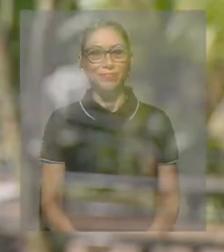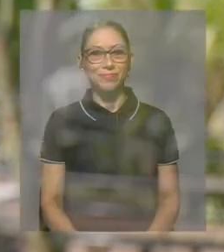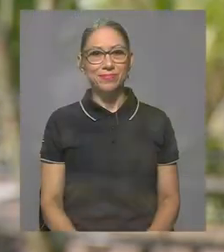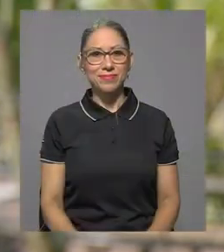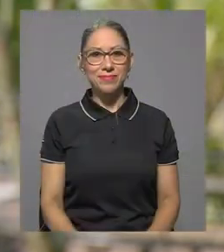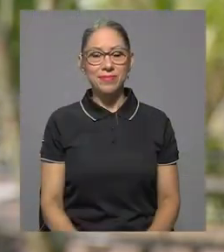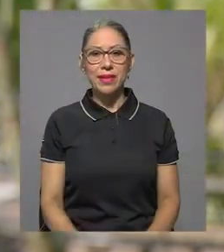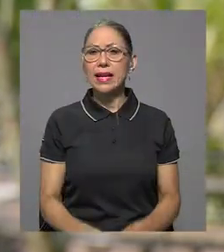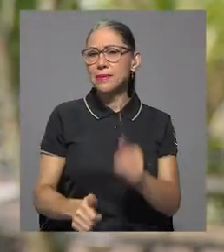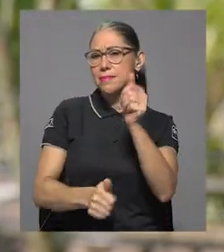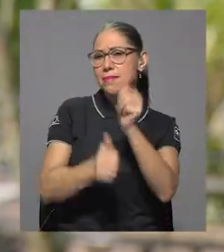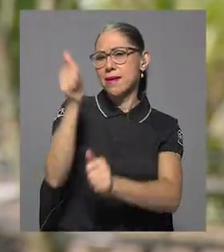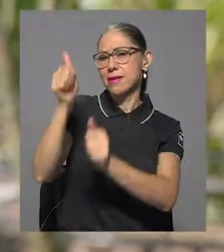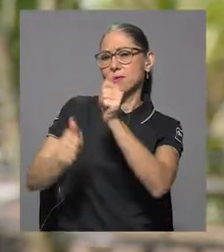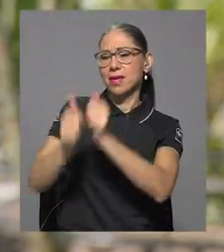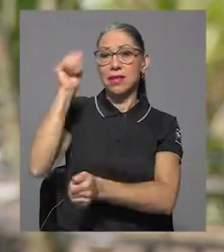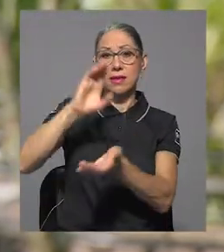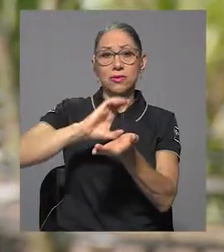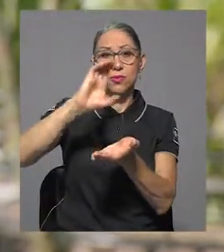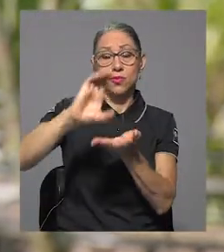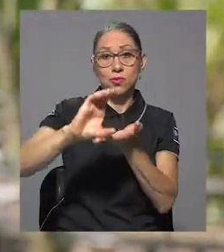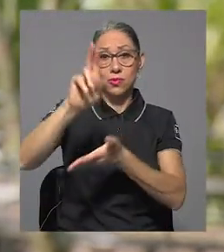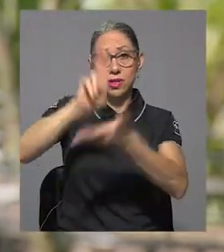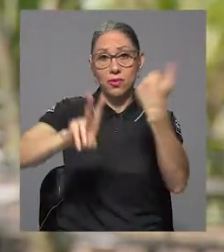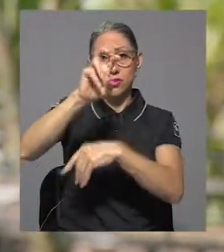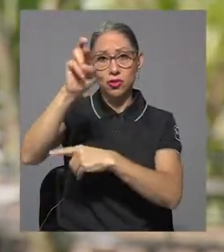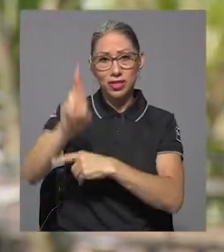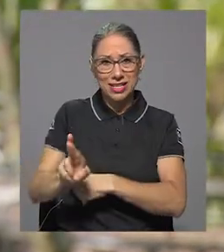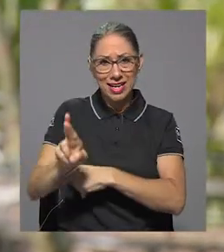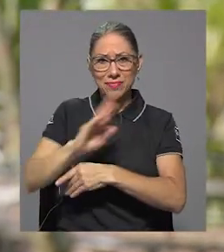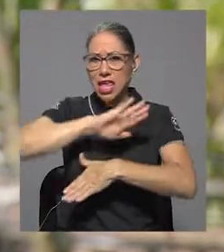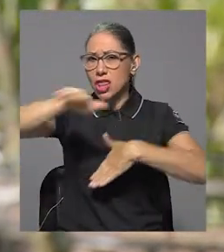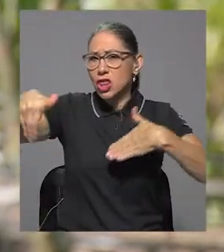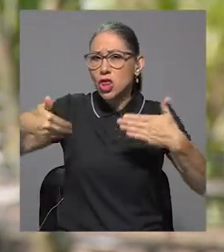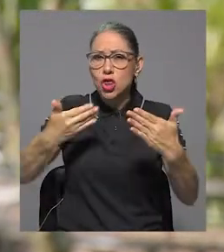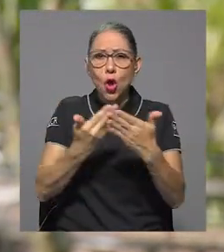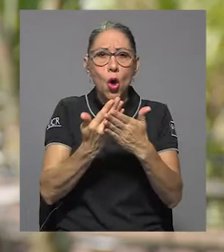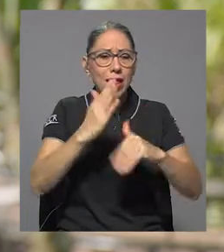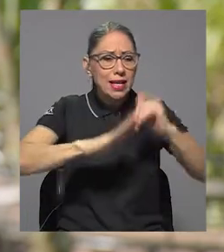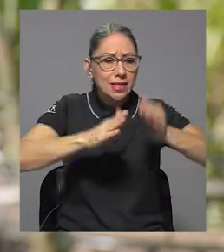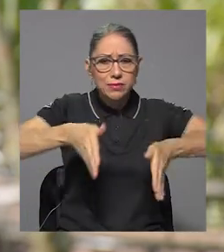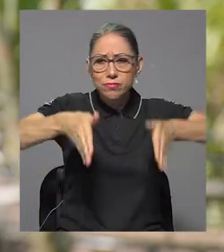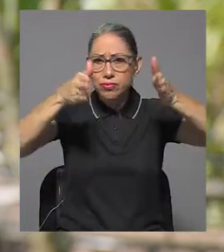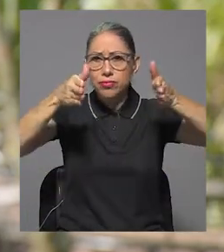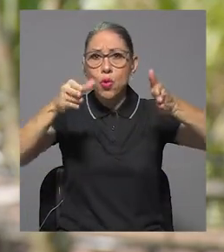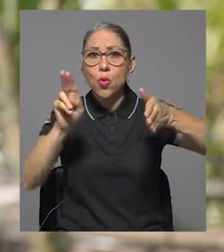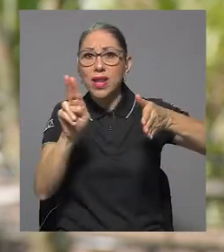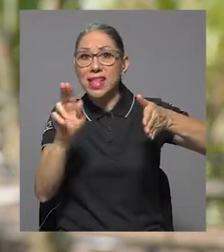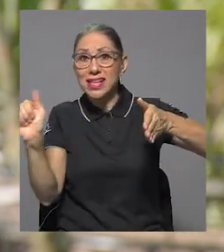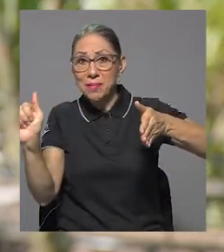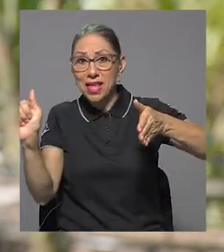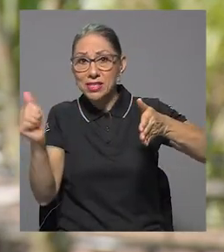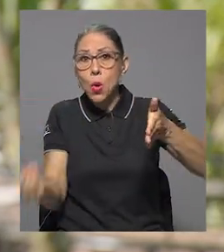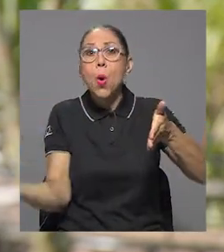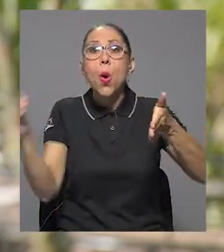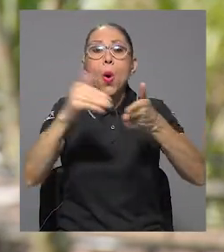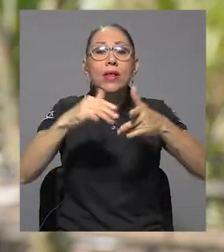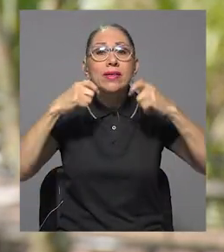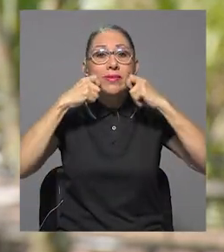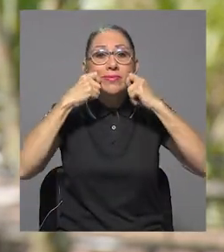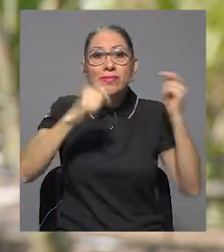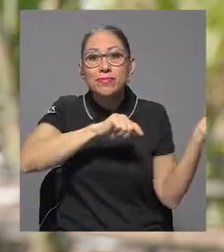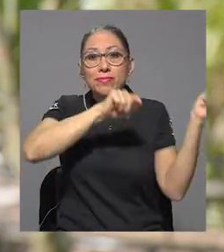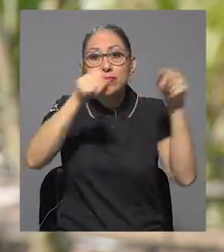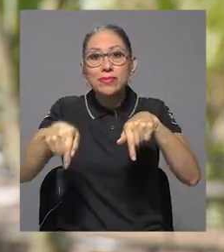La gran mayoría de los cursos de la Universidad de Costa Rica en todas sus unidades académicas se retomarán de manera presencial